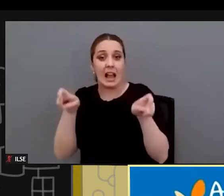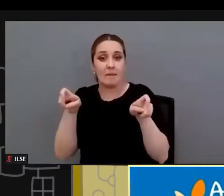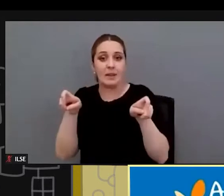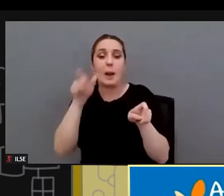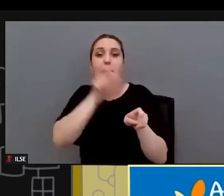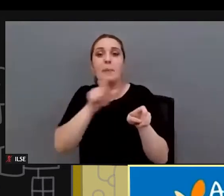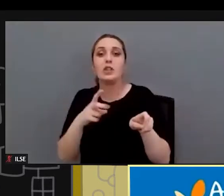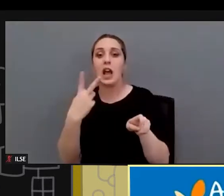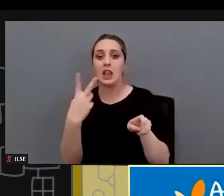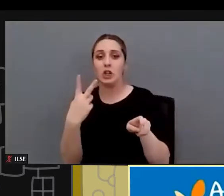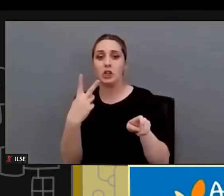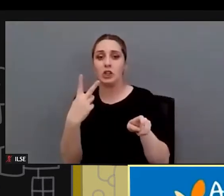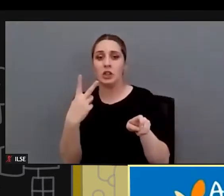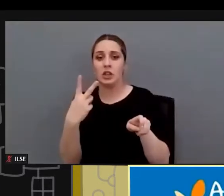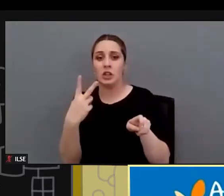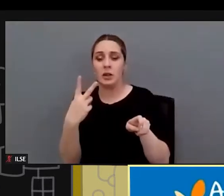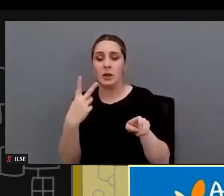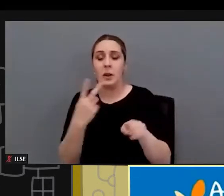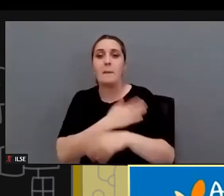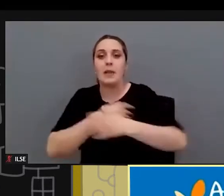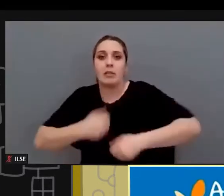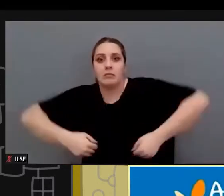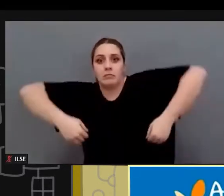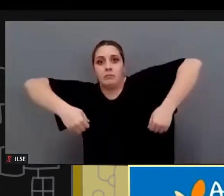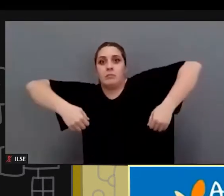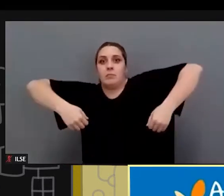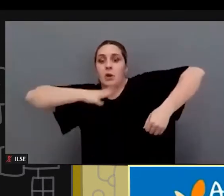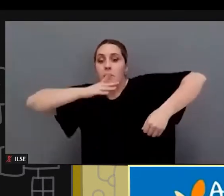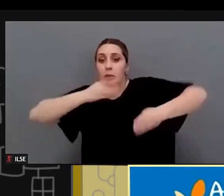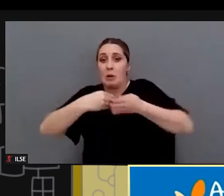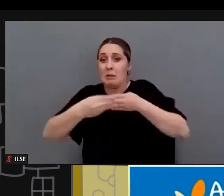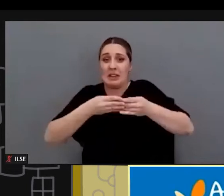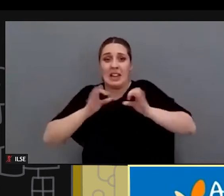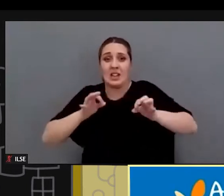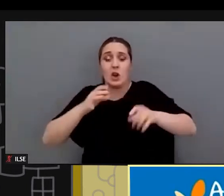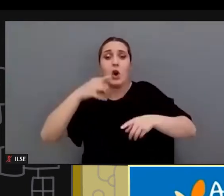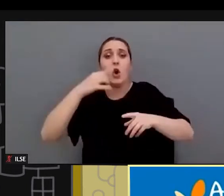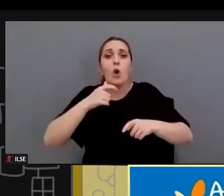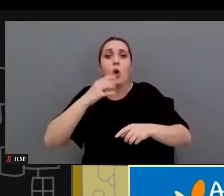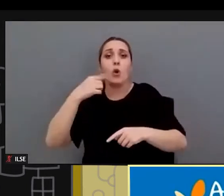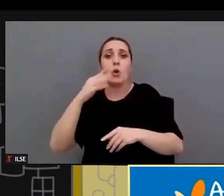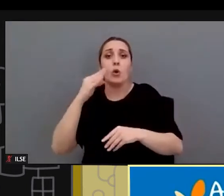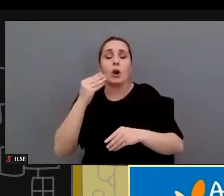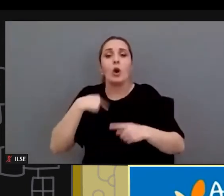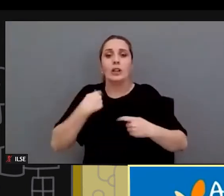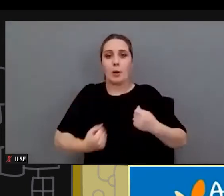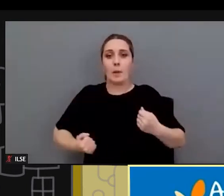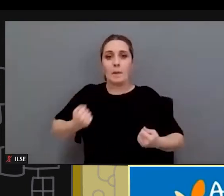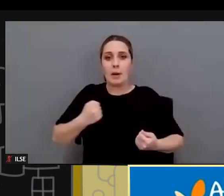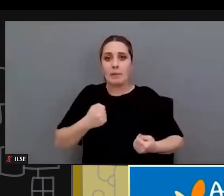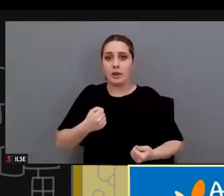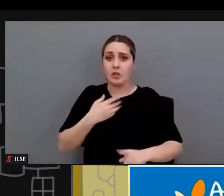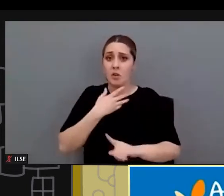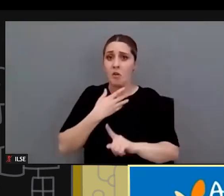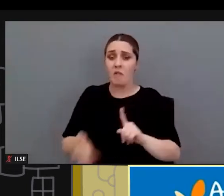personas dos celadores me cogen por los brazos porque dada mi espasticidad es la única forma en la que a mí me hagan una mamografía esto es violencia